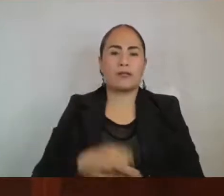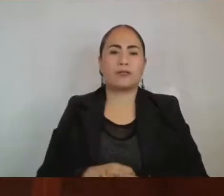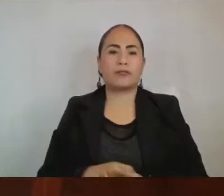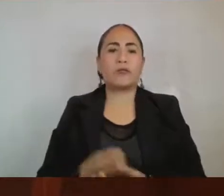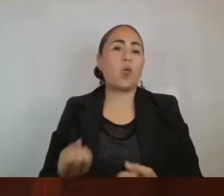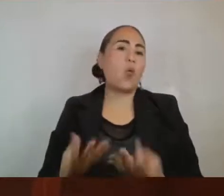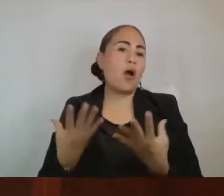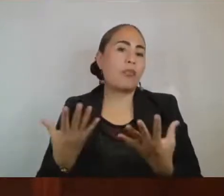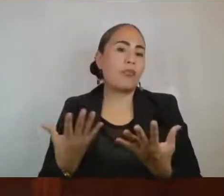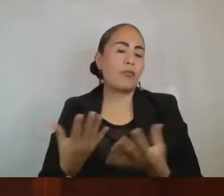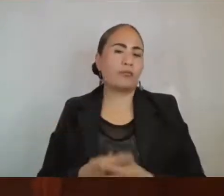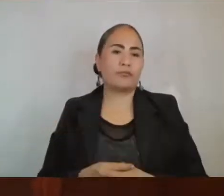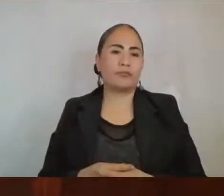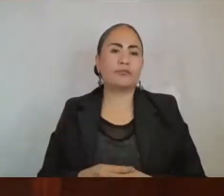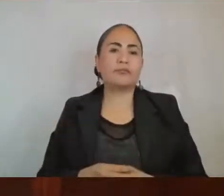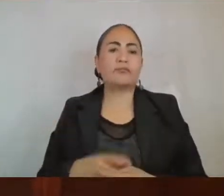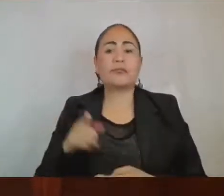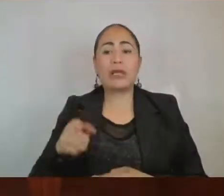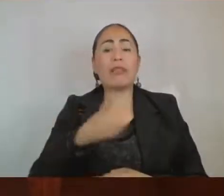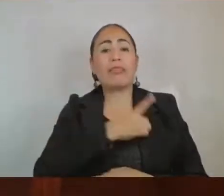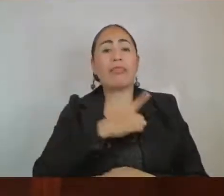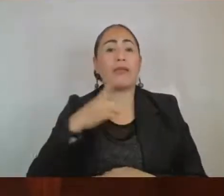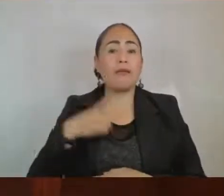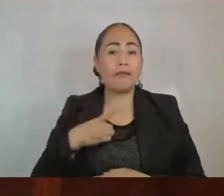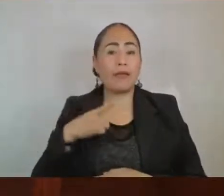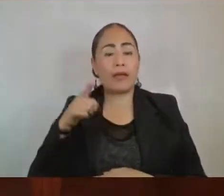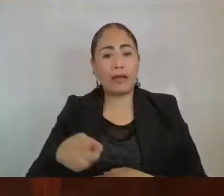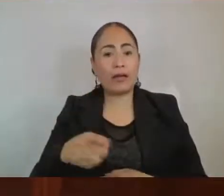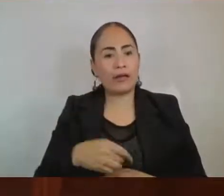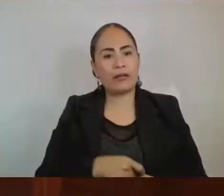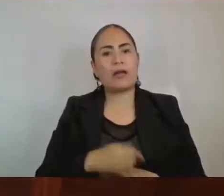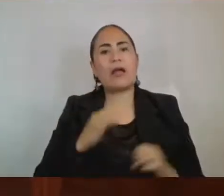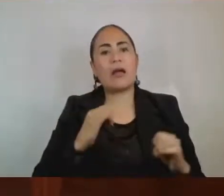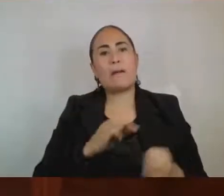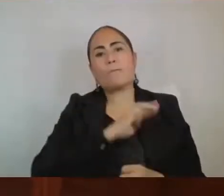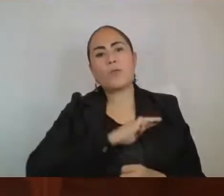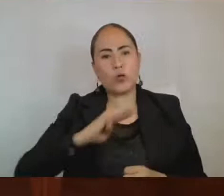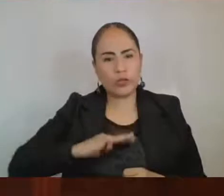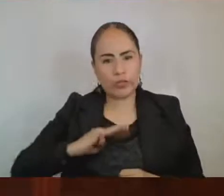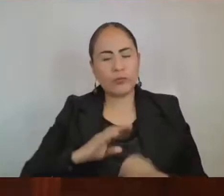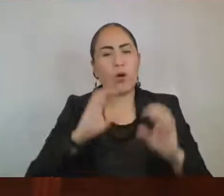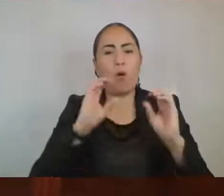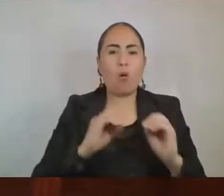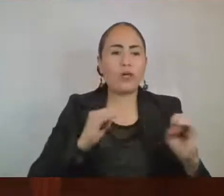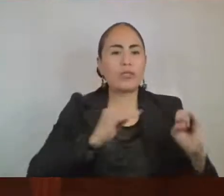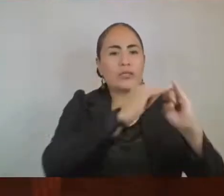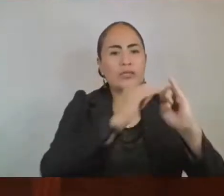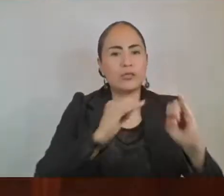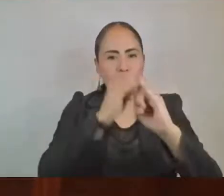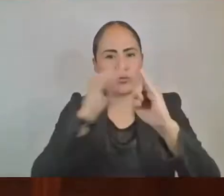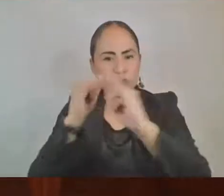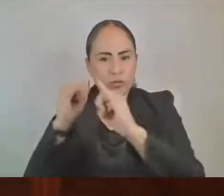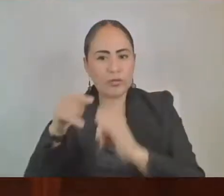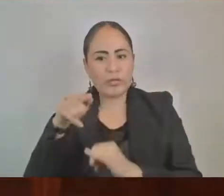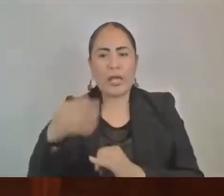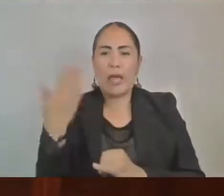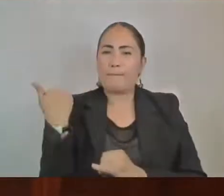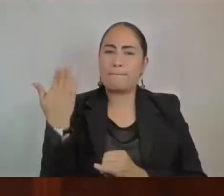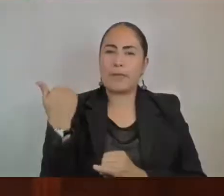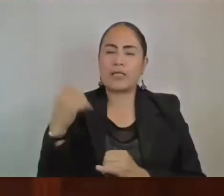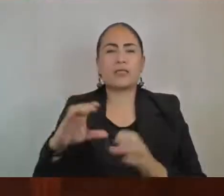concepto de adeudos que tienen municipios e instituciones lo anterior, debido a que en días recientes este Poder Legislativo emitió